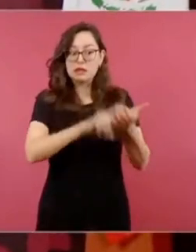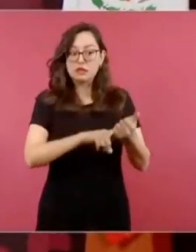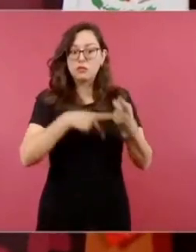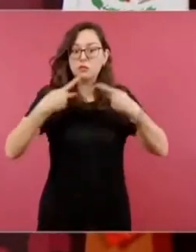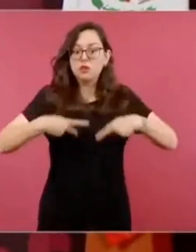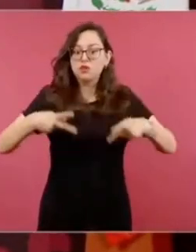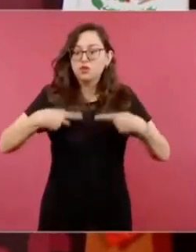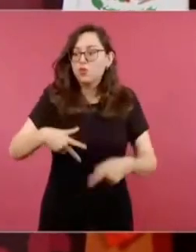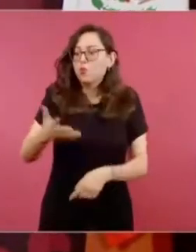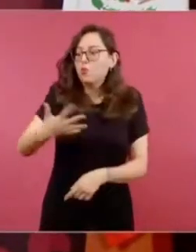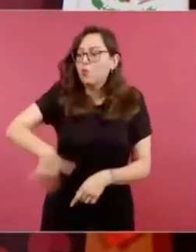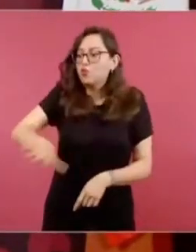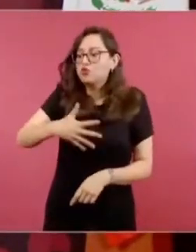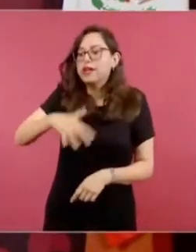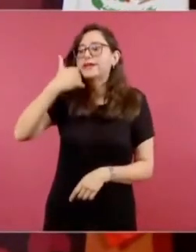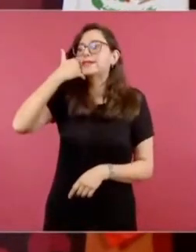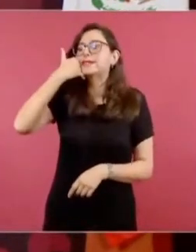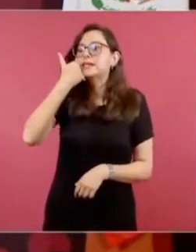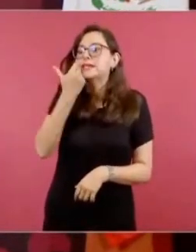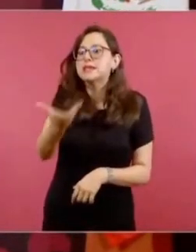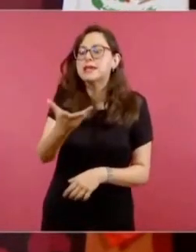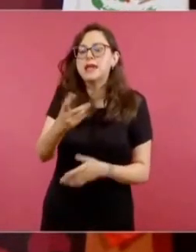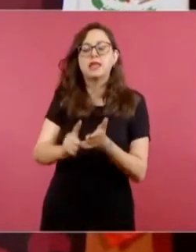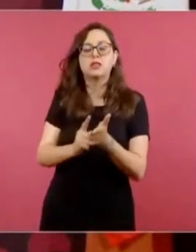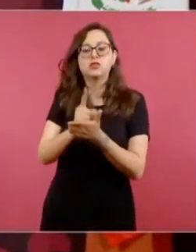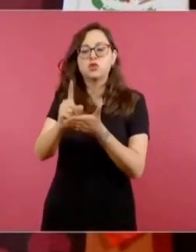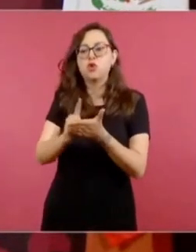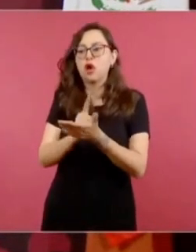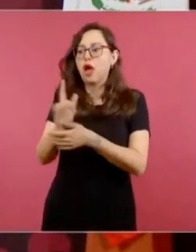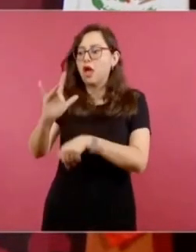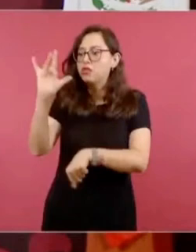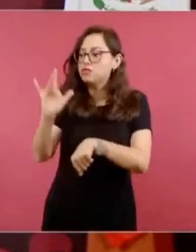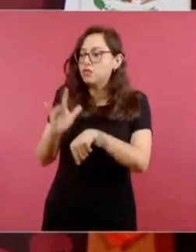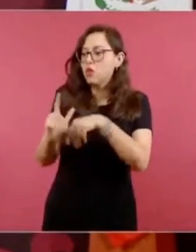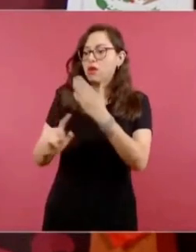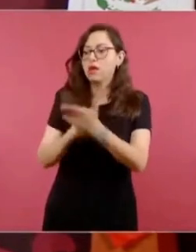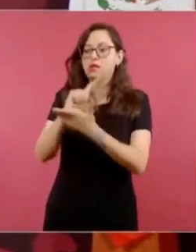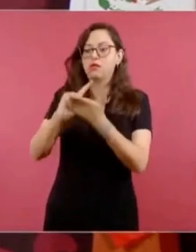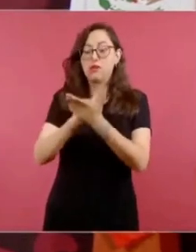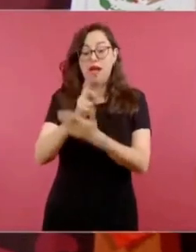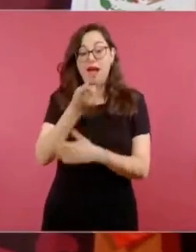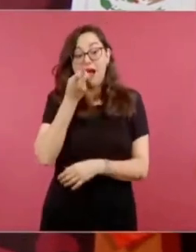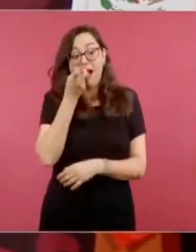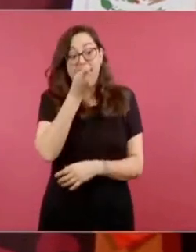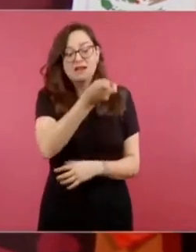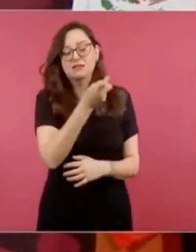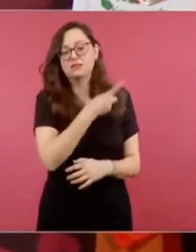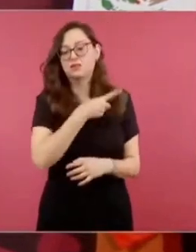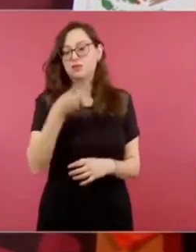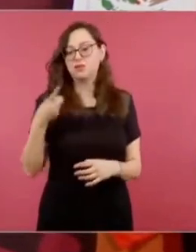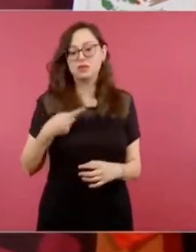porque,